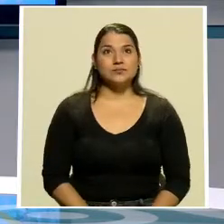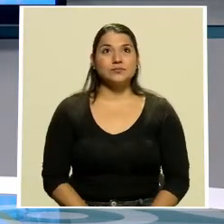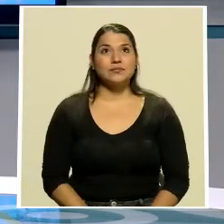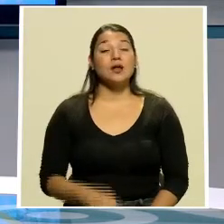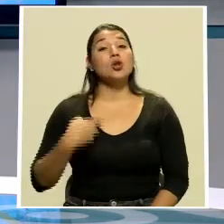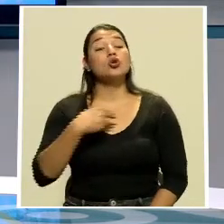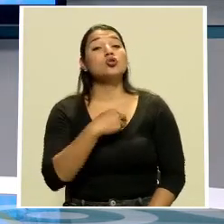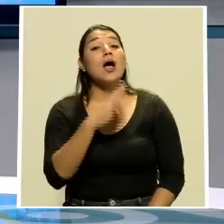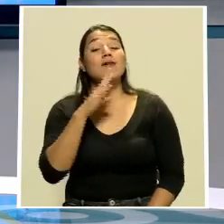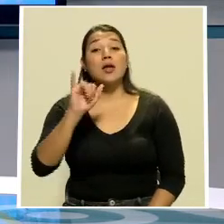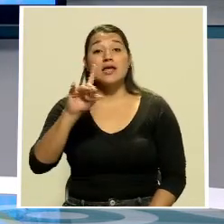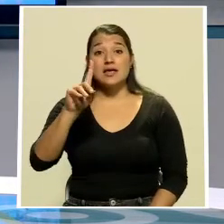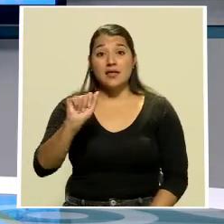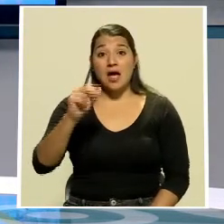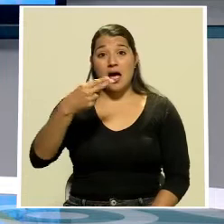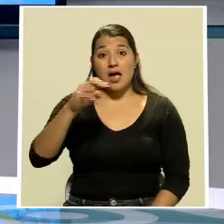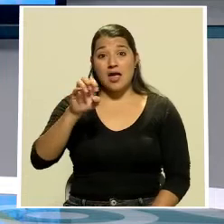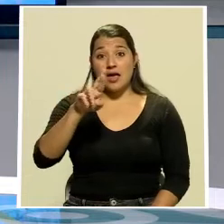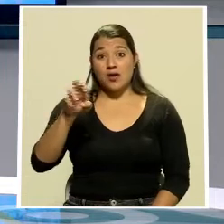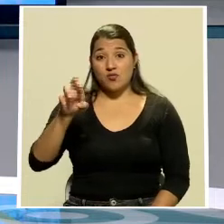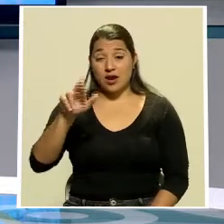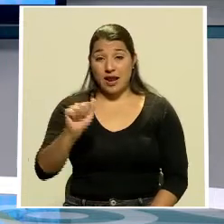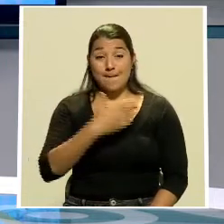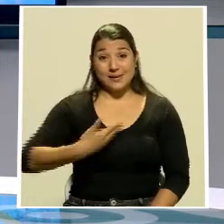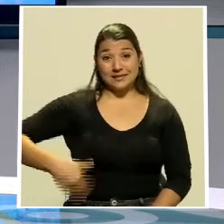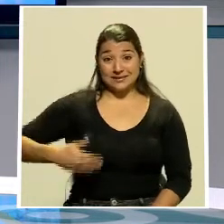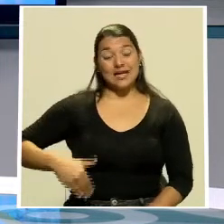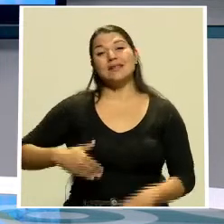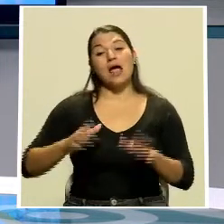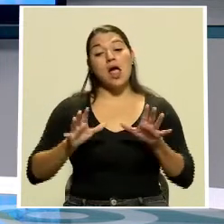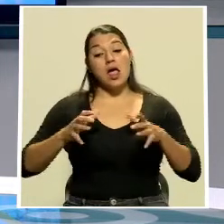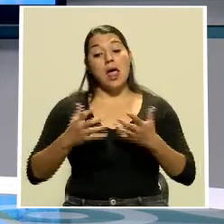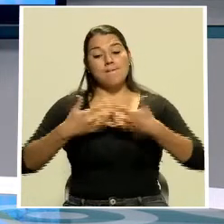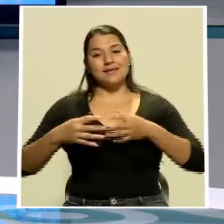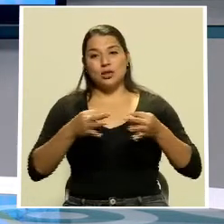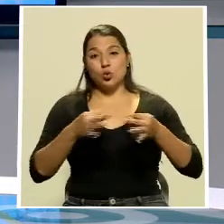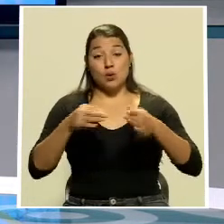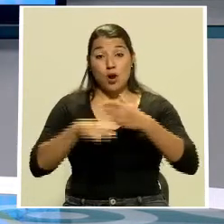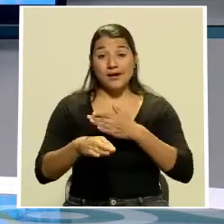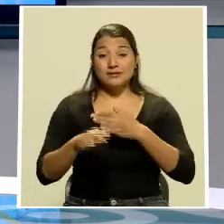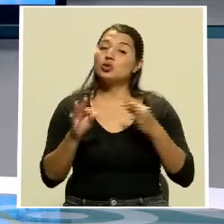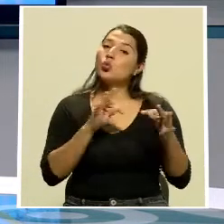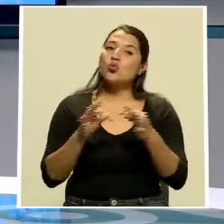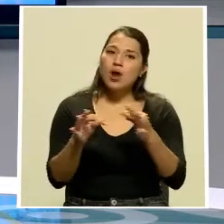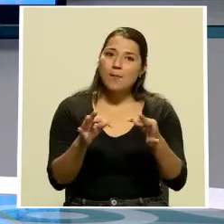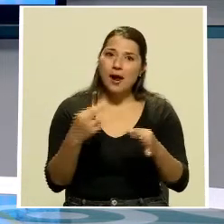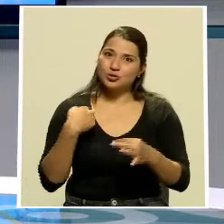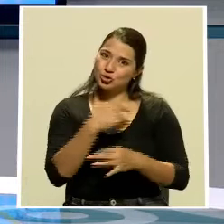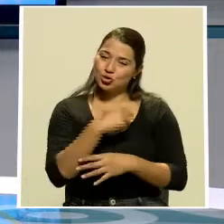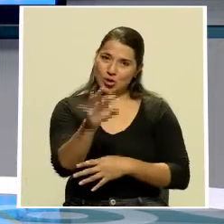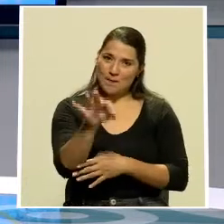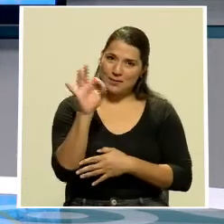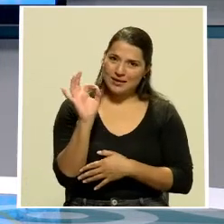Conversábamos con doña Ida Herrera, quien es presidenta de la Cámara de Turismo de Turrialba. Ya saben, una zona que le estamos invitando de